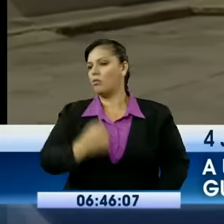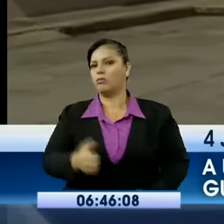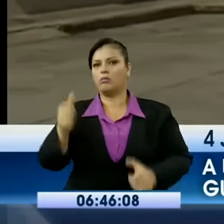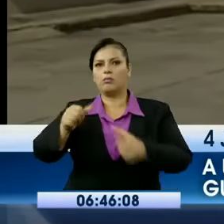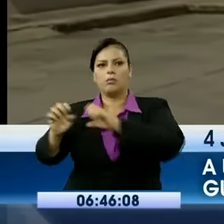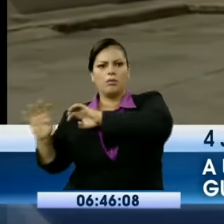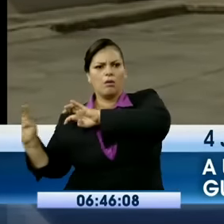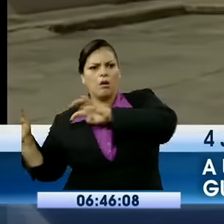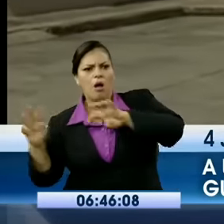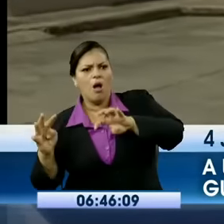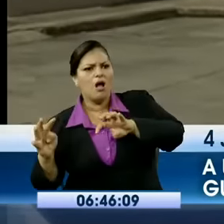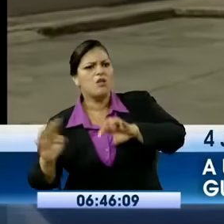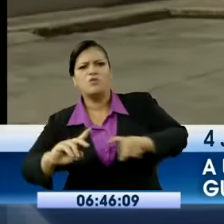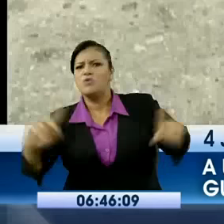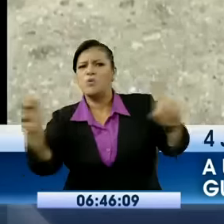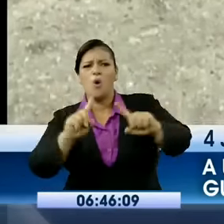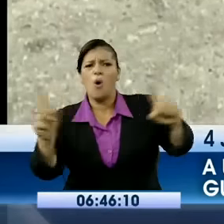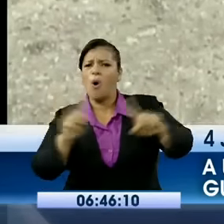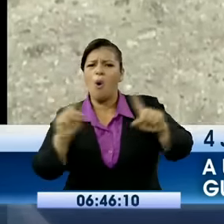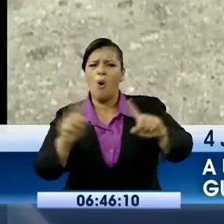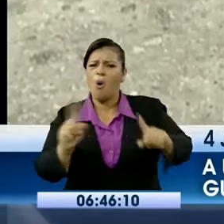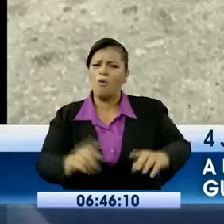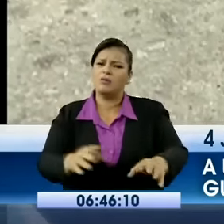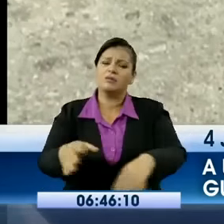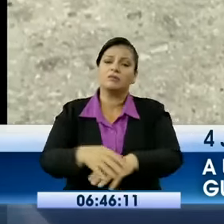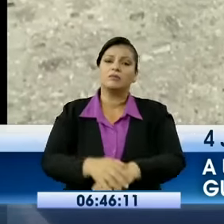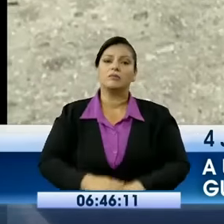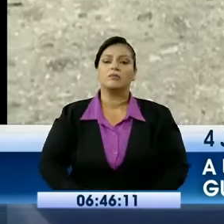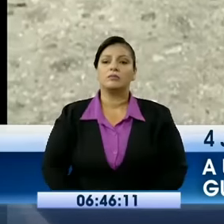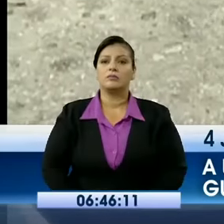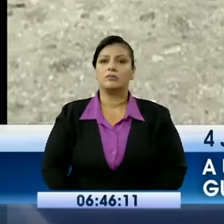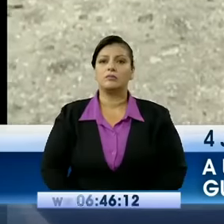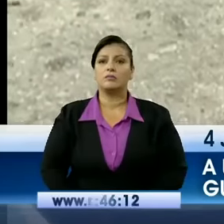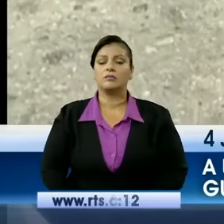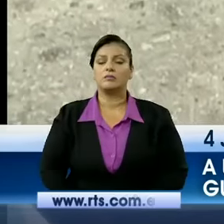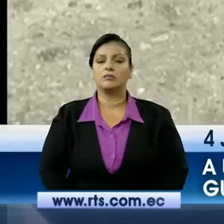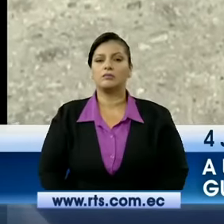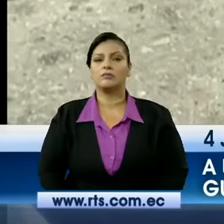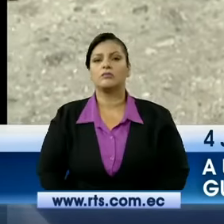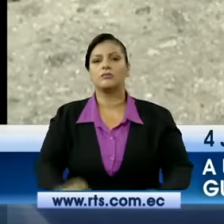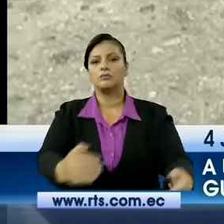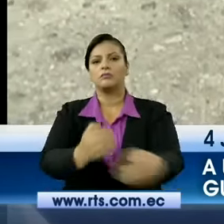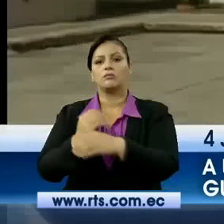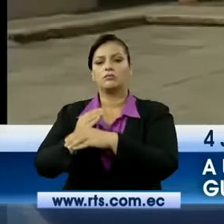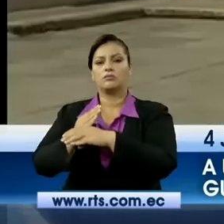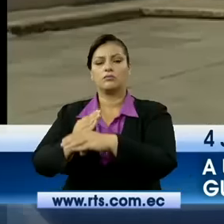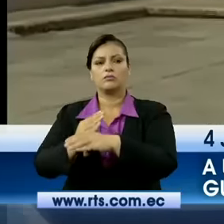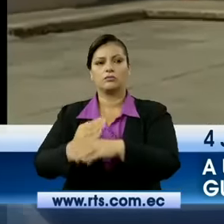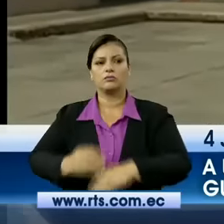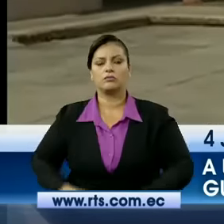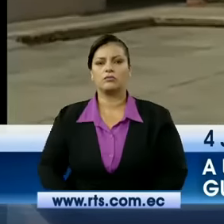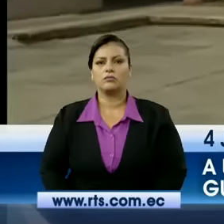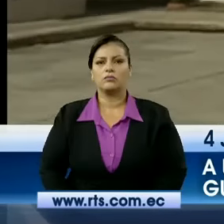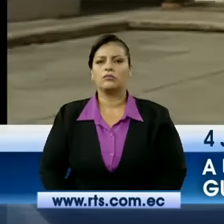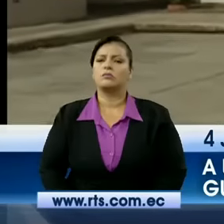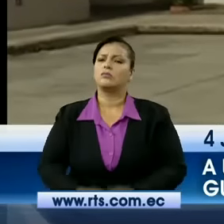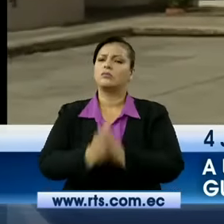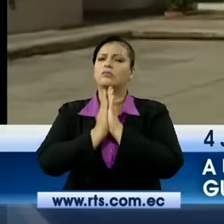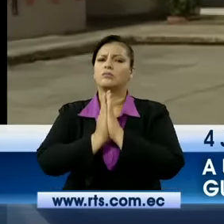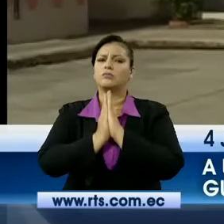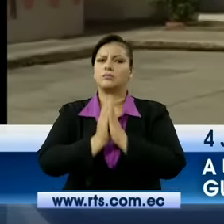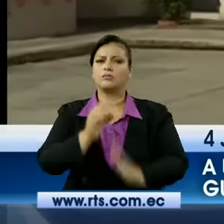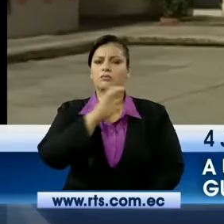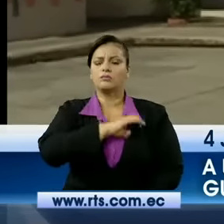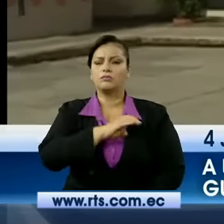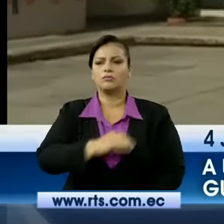la persona. Pues sin embargo, vinieron aquí vandálicos a amenazar, a disparar y que es tanta cosa más. Entonces lo que pedimos aquí es resguardo y más